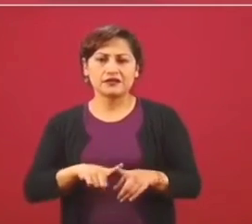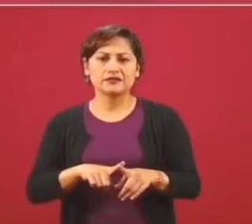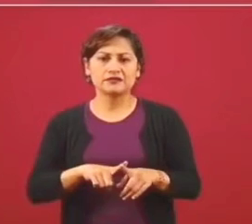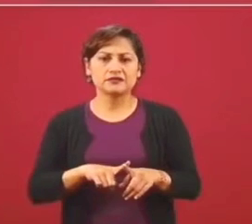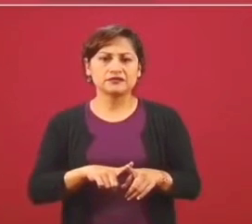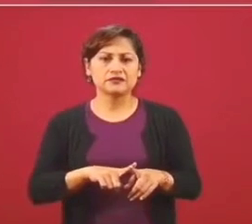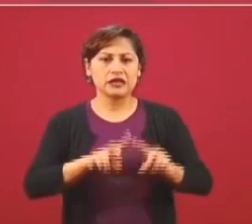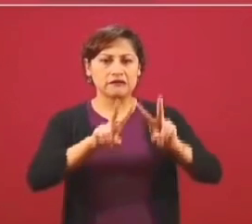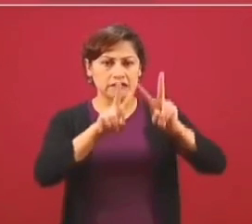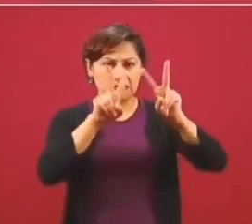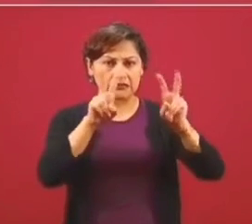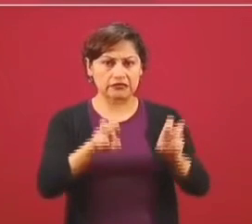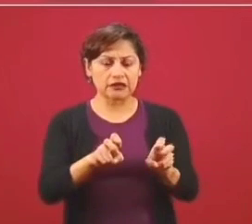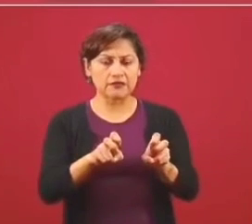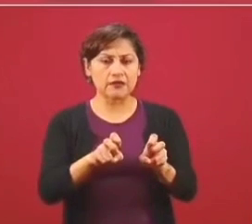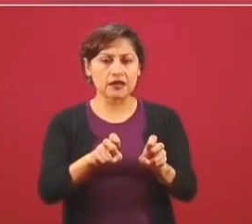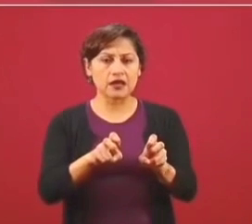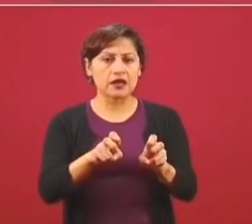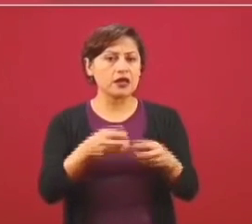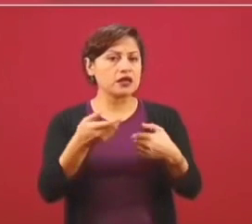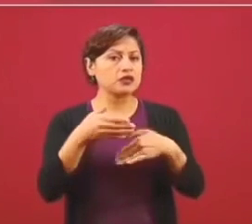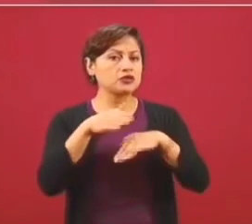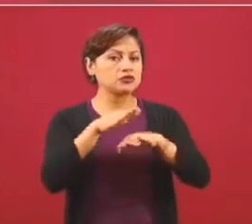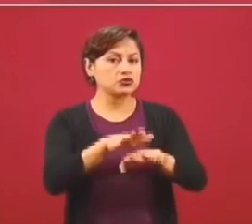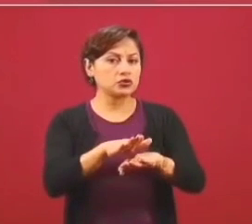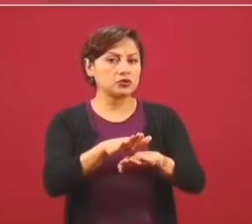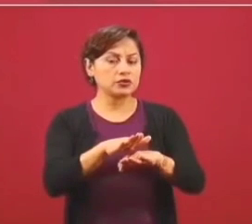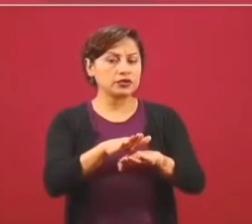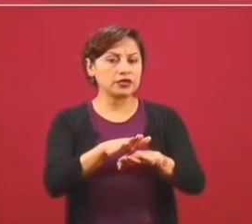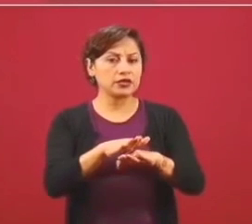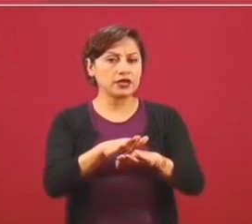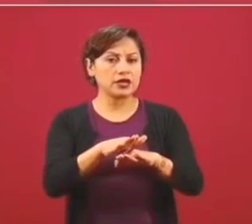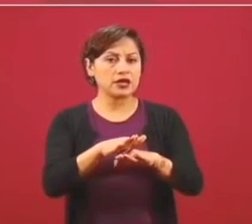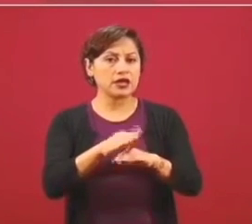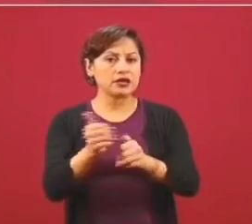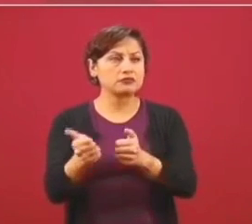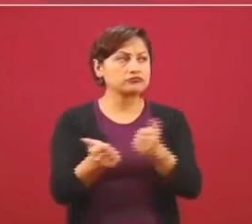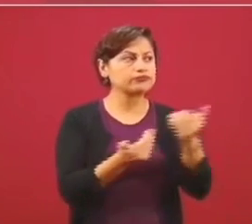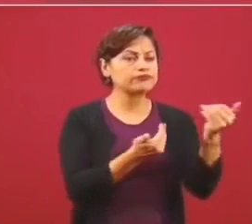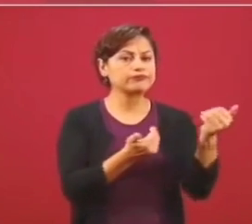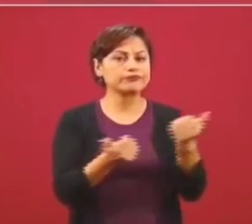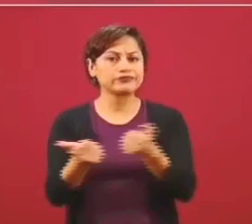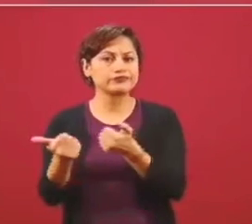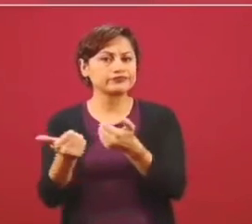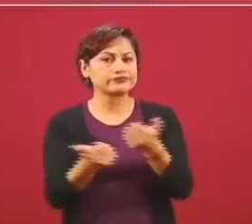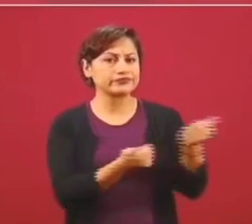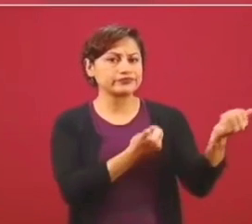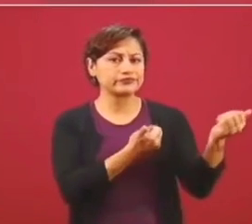se echó a perder, se controlaba